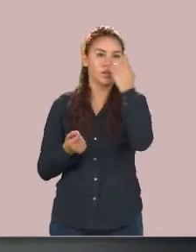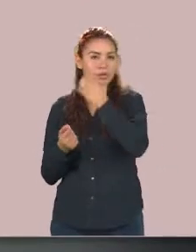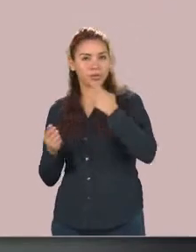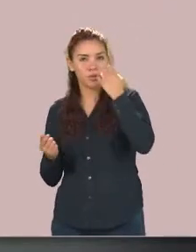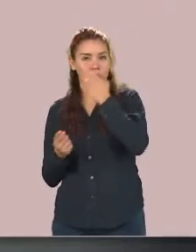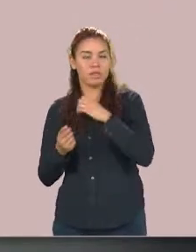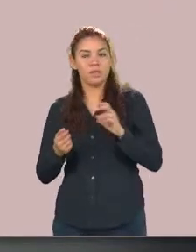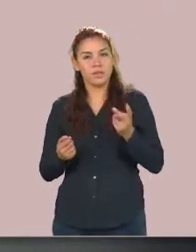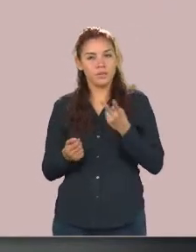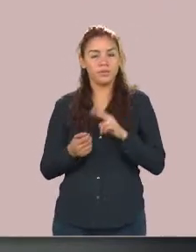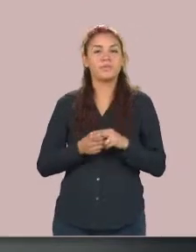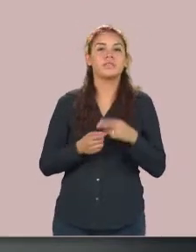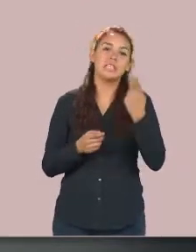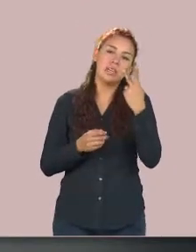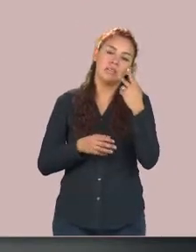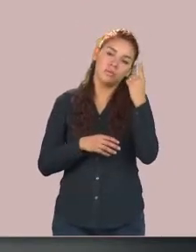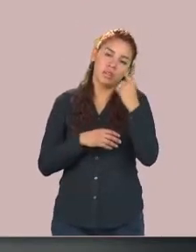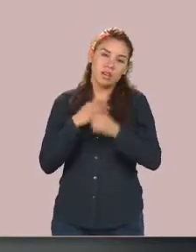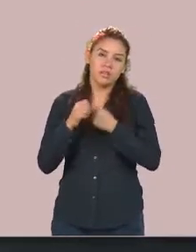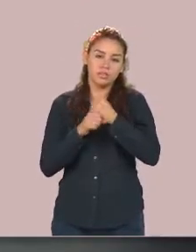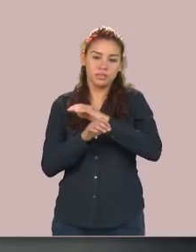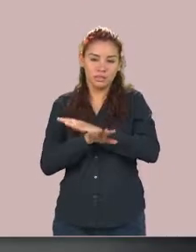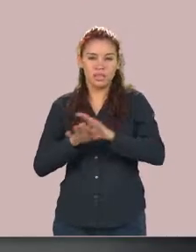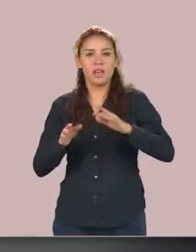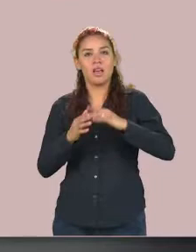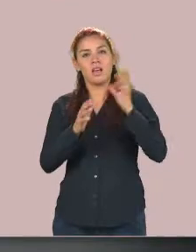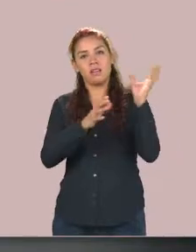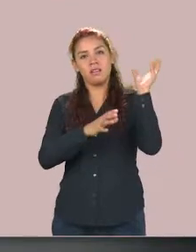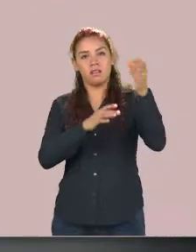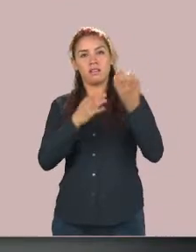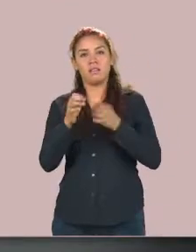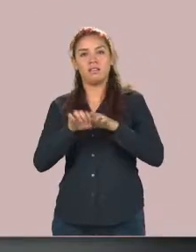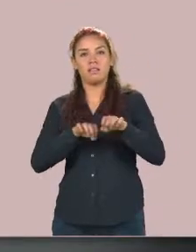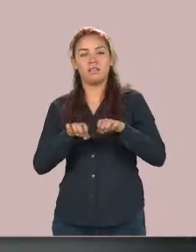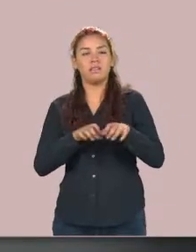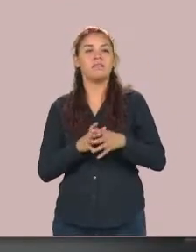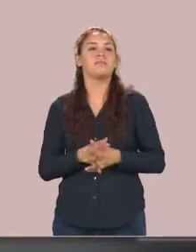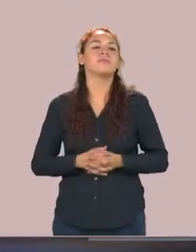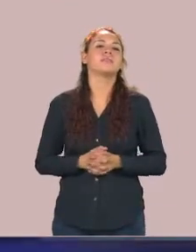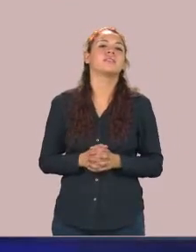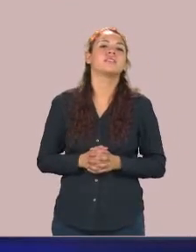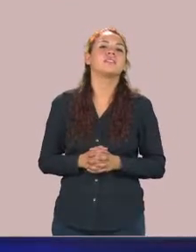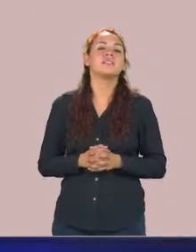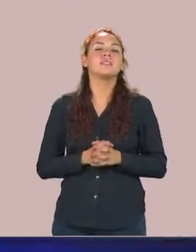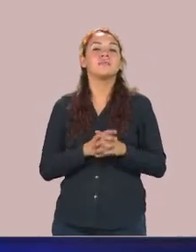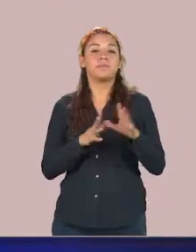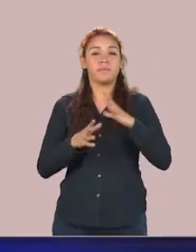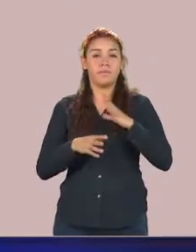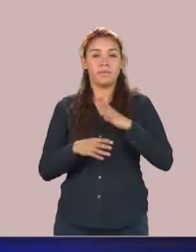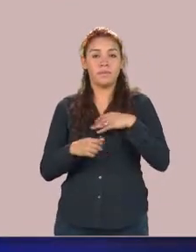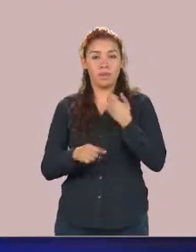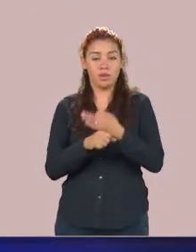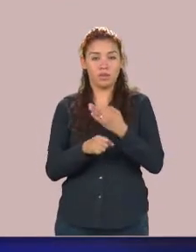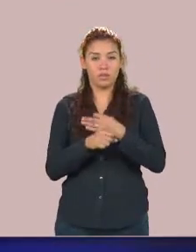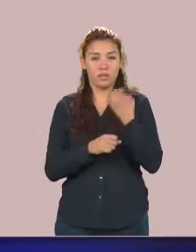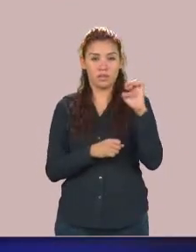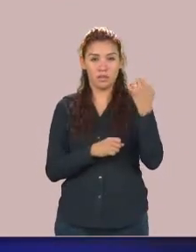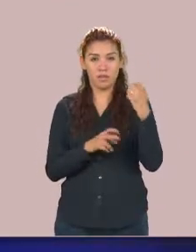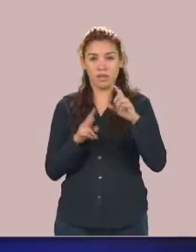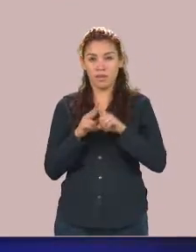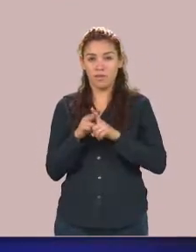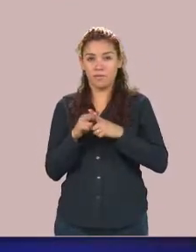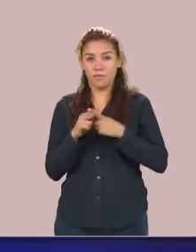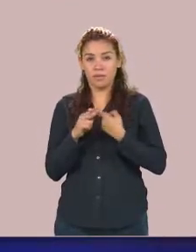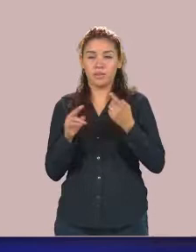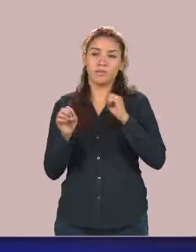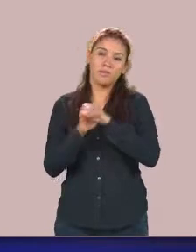logramos sacar el programa de fútbol americano de trabajo social bueno aproximadamente ahorita en enero vamos a empezar a hacer propaganda para